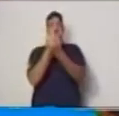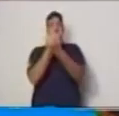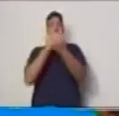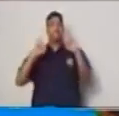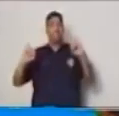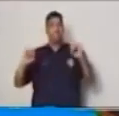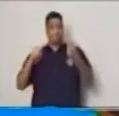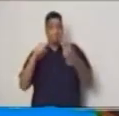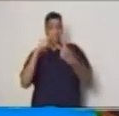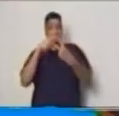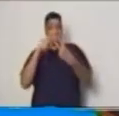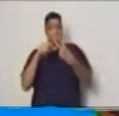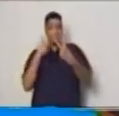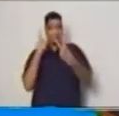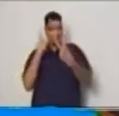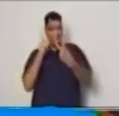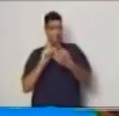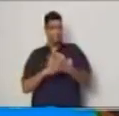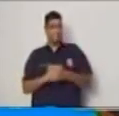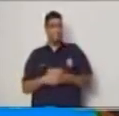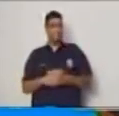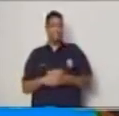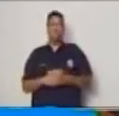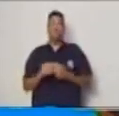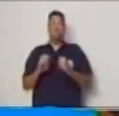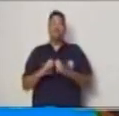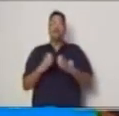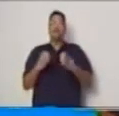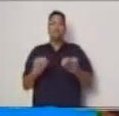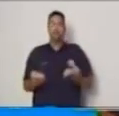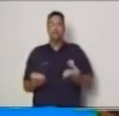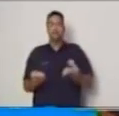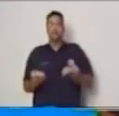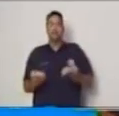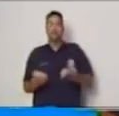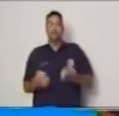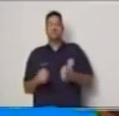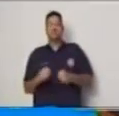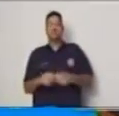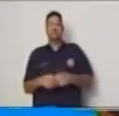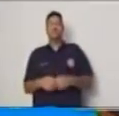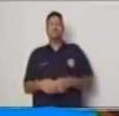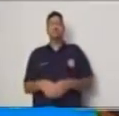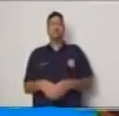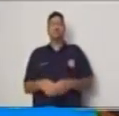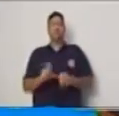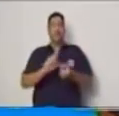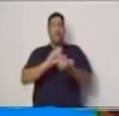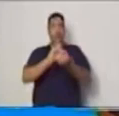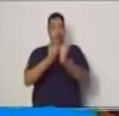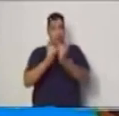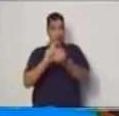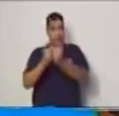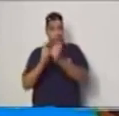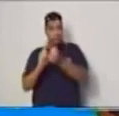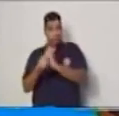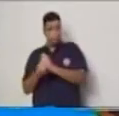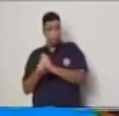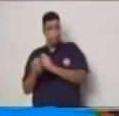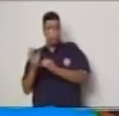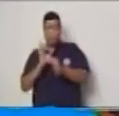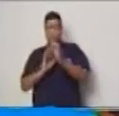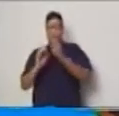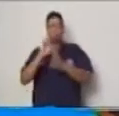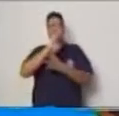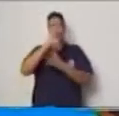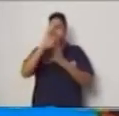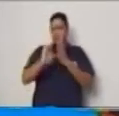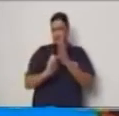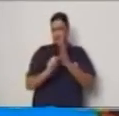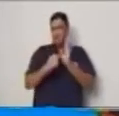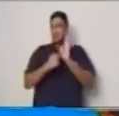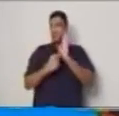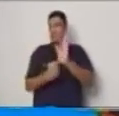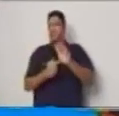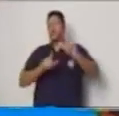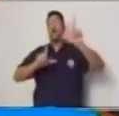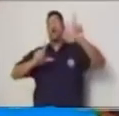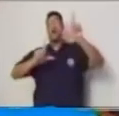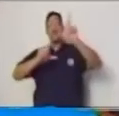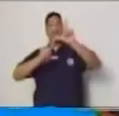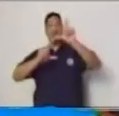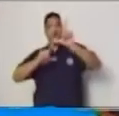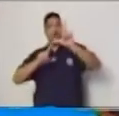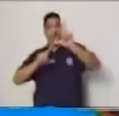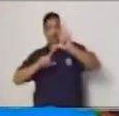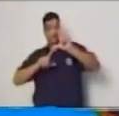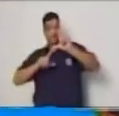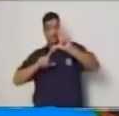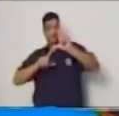punto de poder concretar que las variables se representan a través de literales que tienen